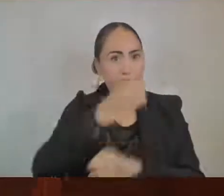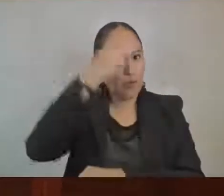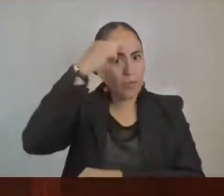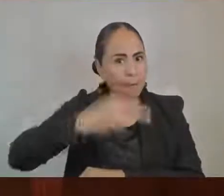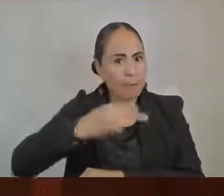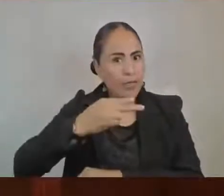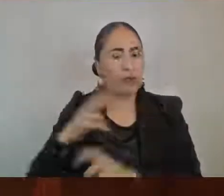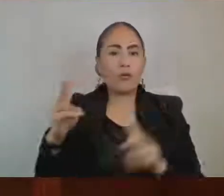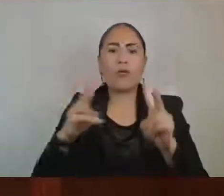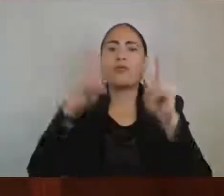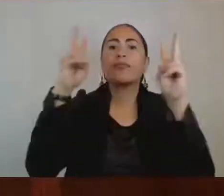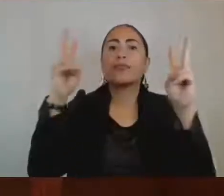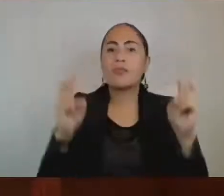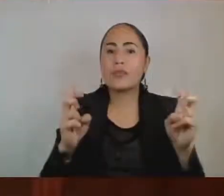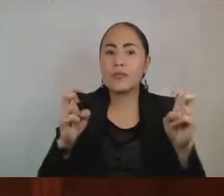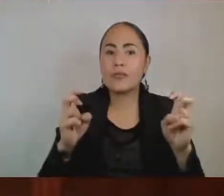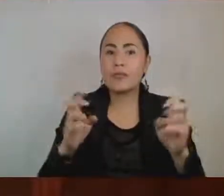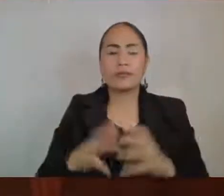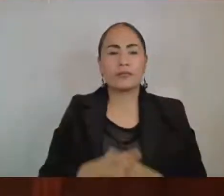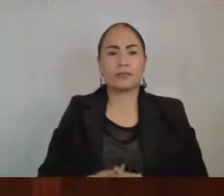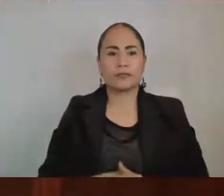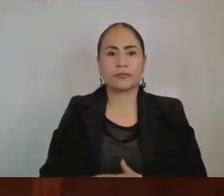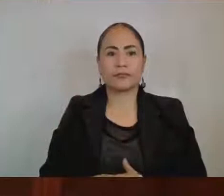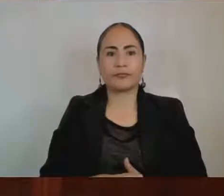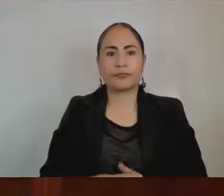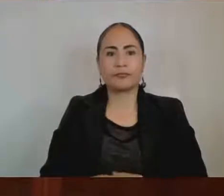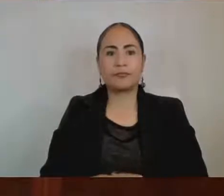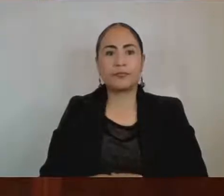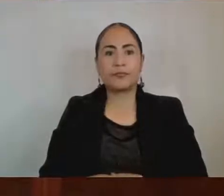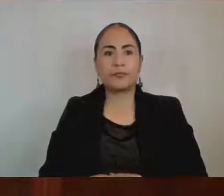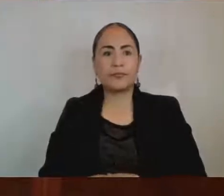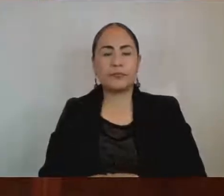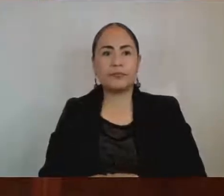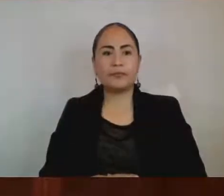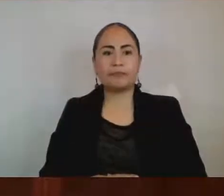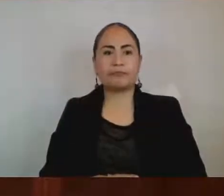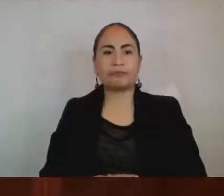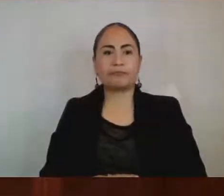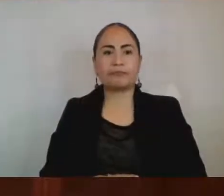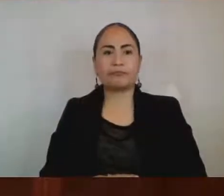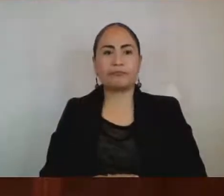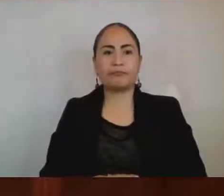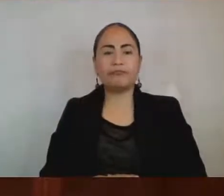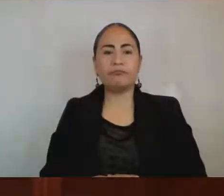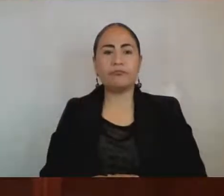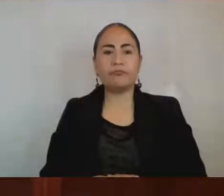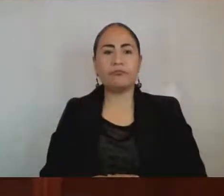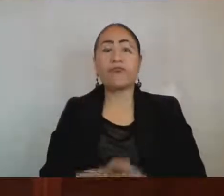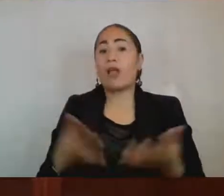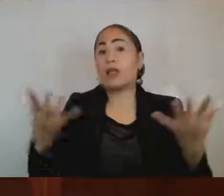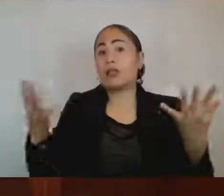lo hayan planteado, realizado, acompañado,